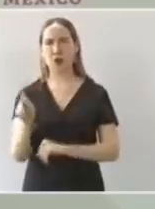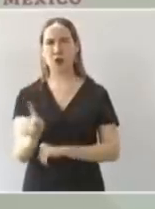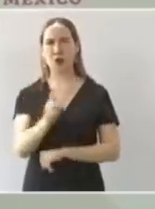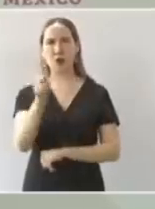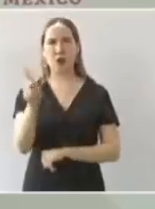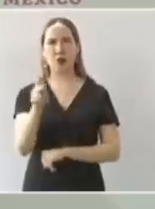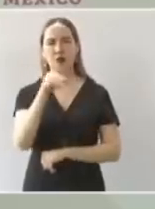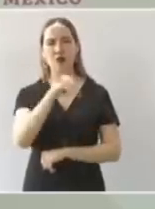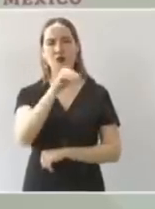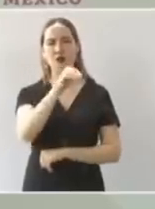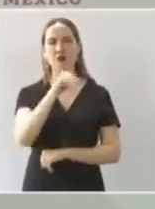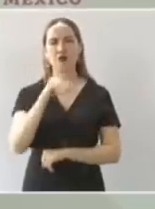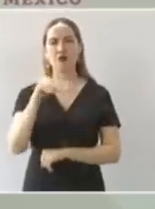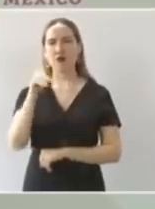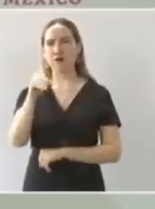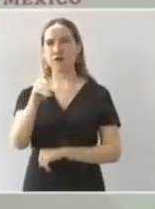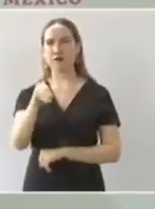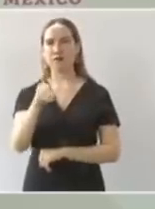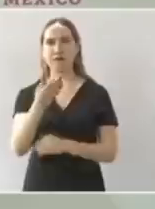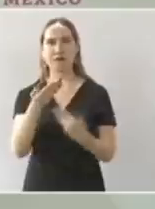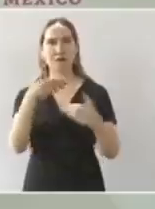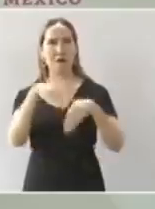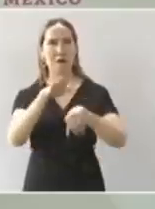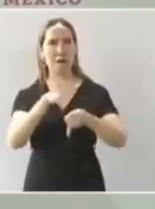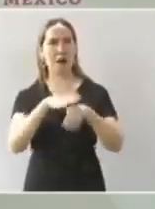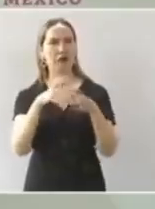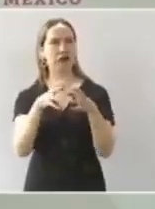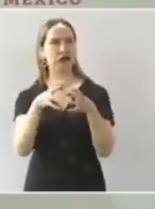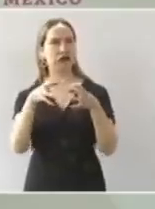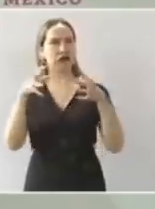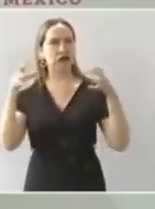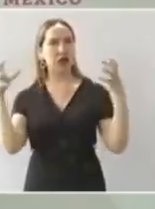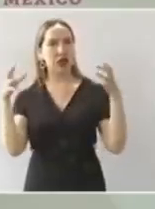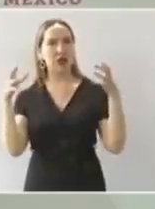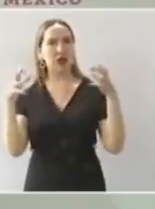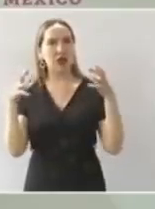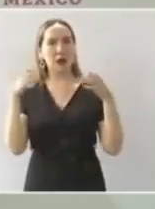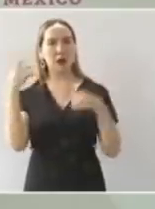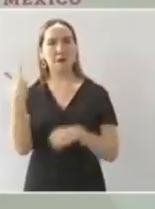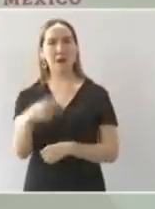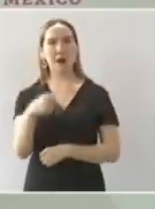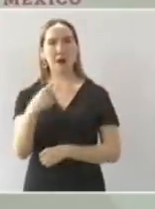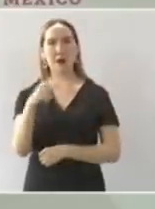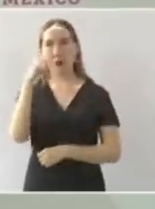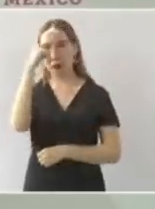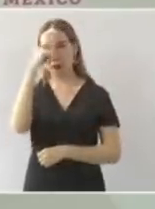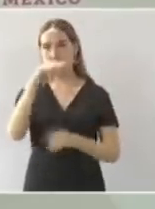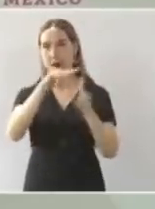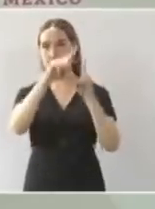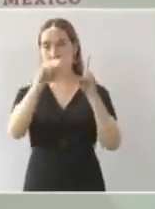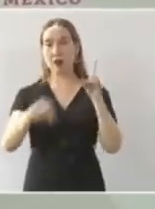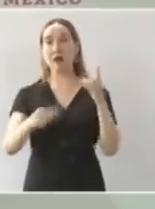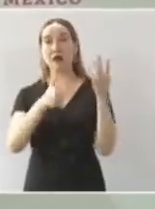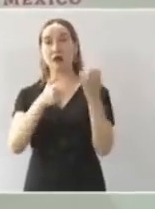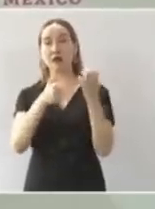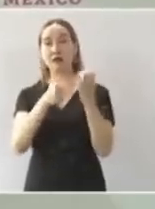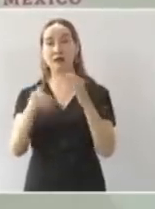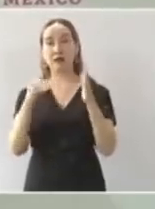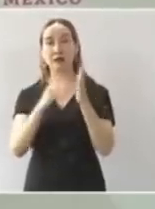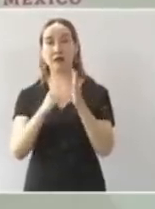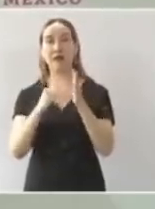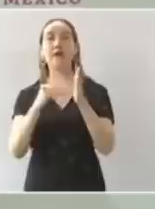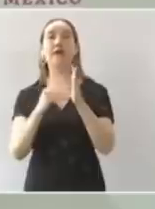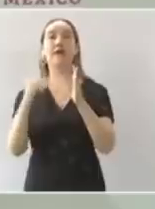banco más grande de México porque va a dispersar 600 mil millones de pesos